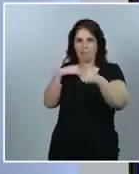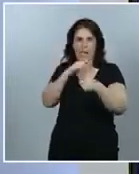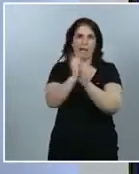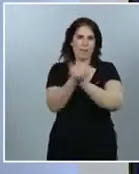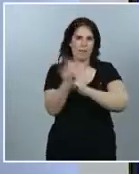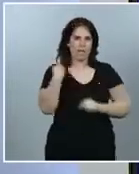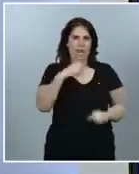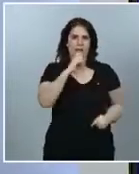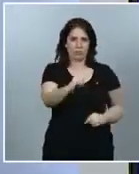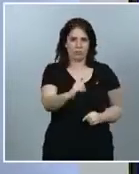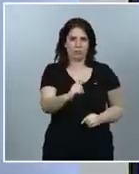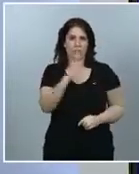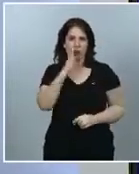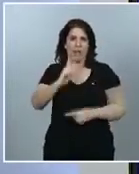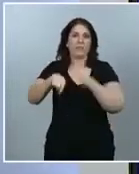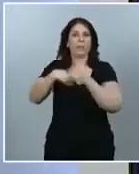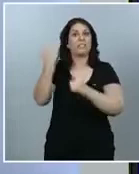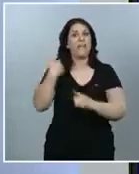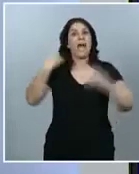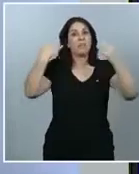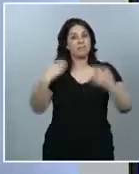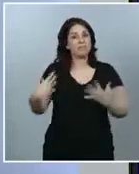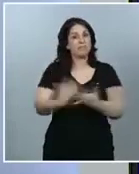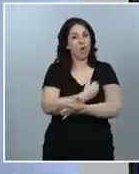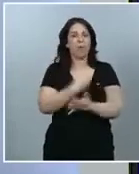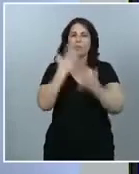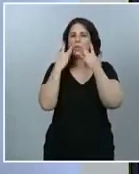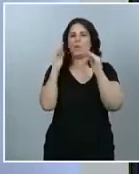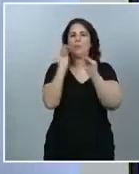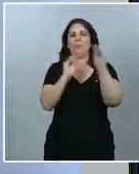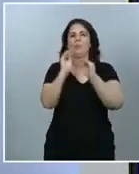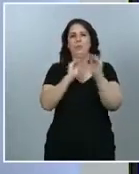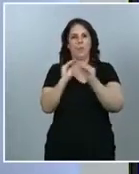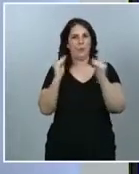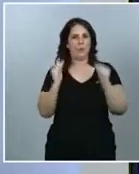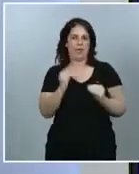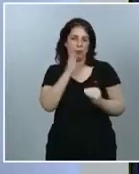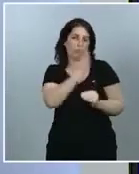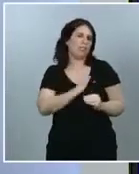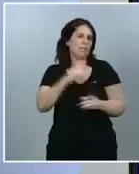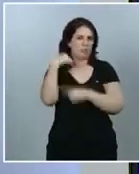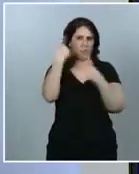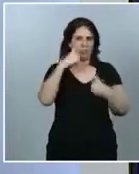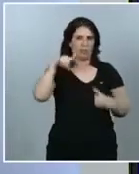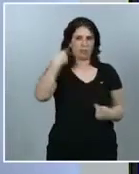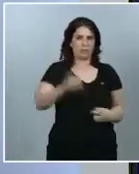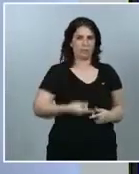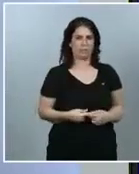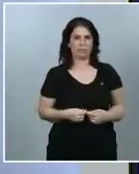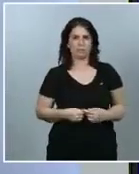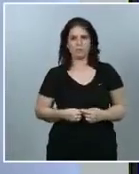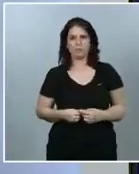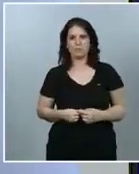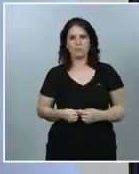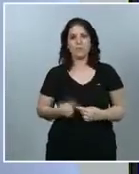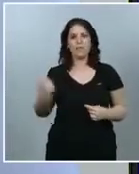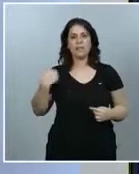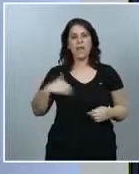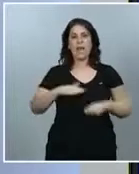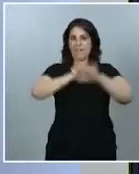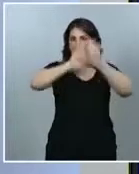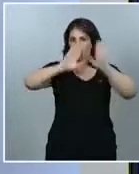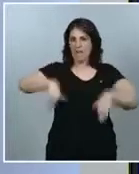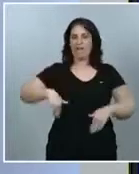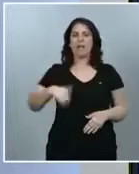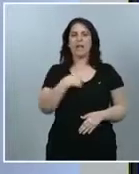puesto sobre la mesa por si hay alguna pregunta posterior en ese sentido. Y, finalmente, quería terminar con lo